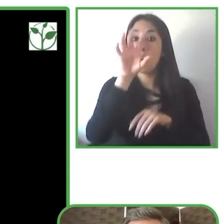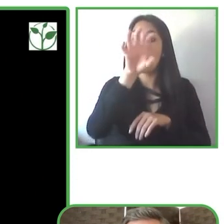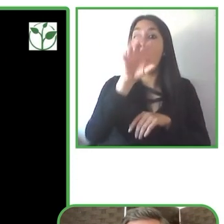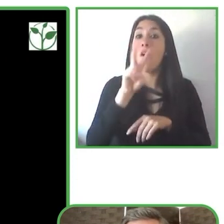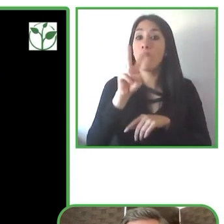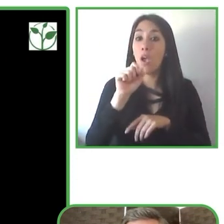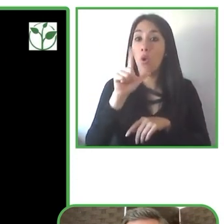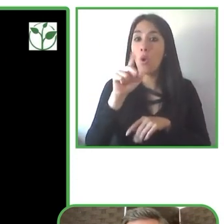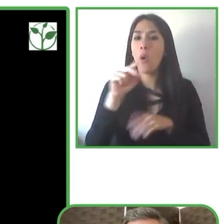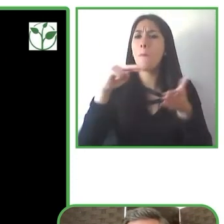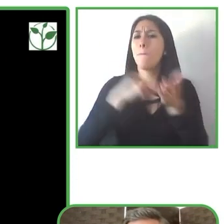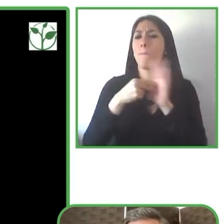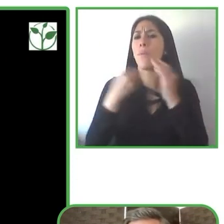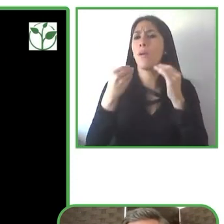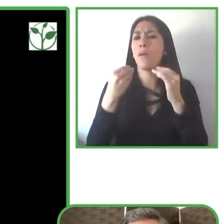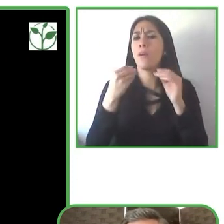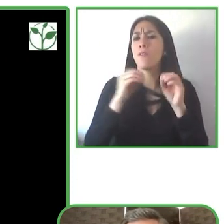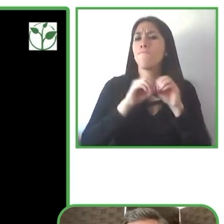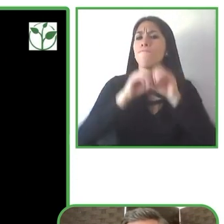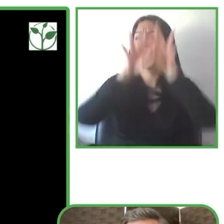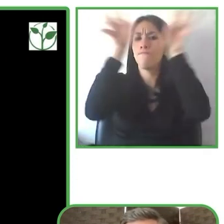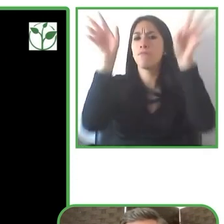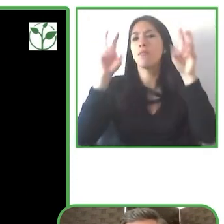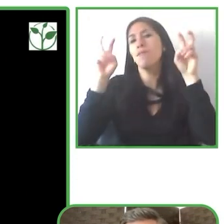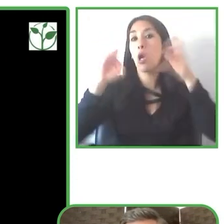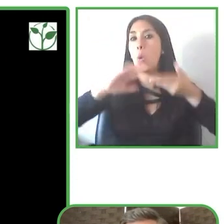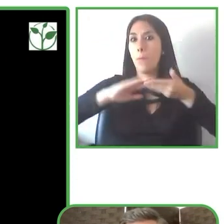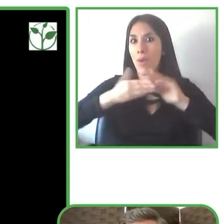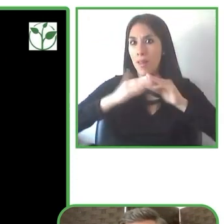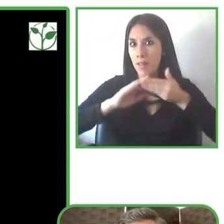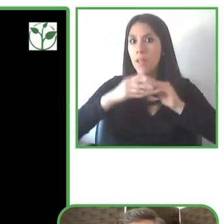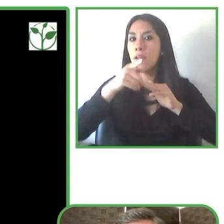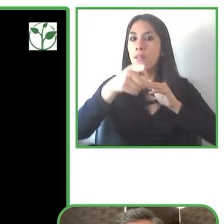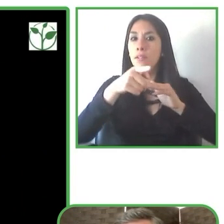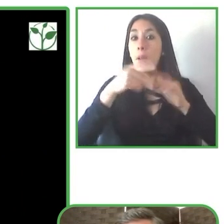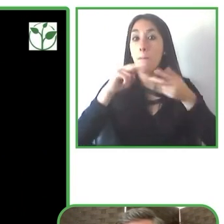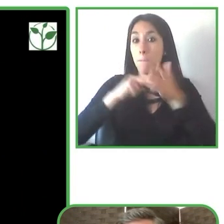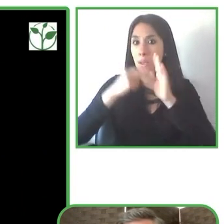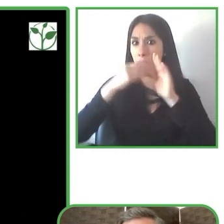o lo que llamamos el programa de transformación que son